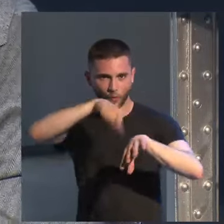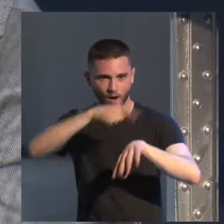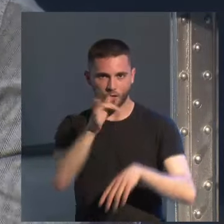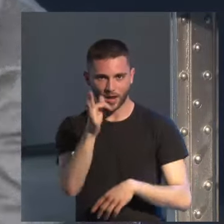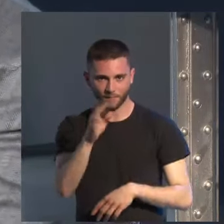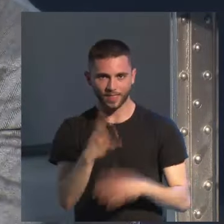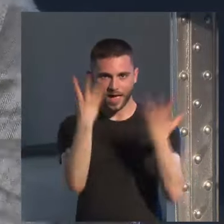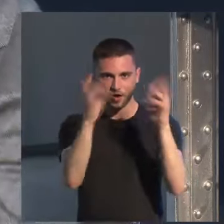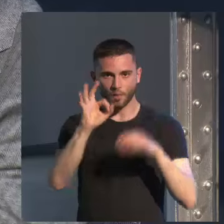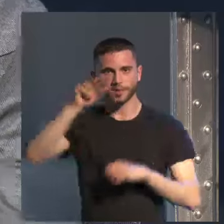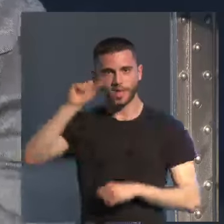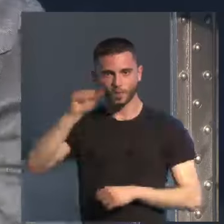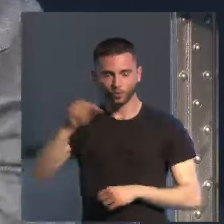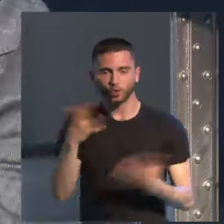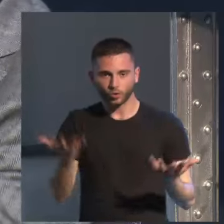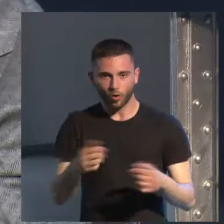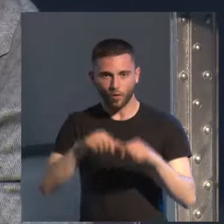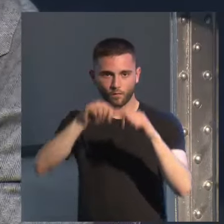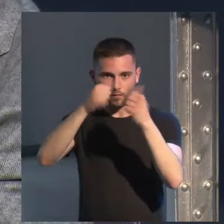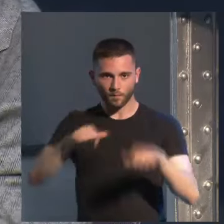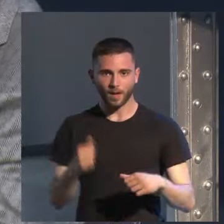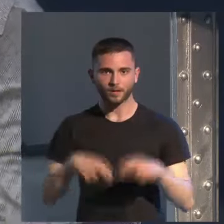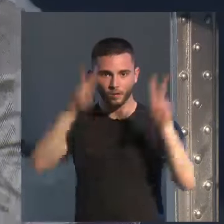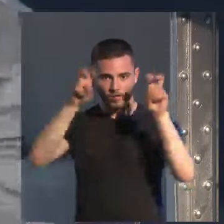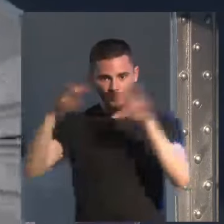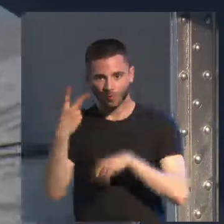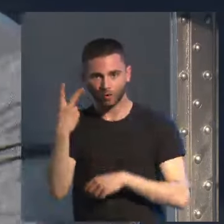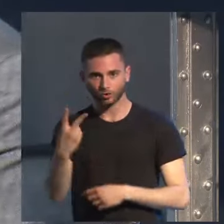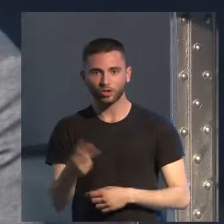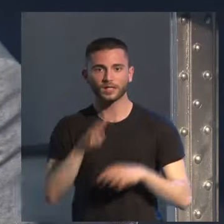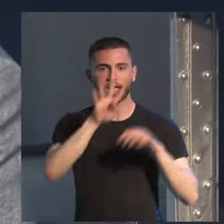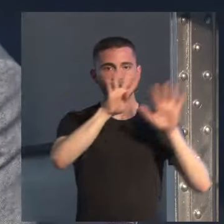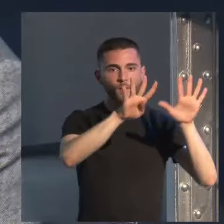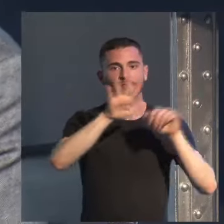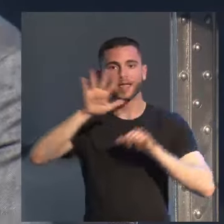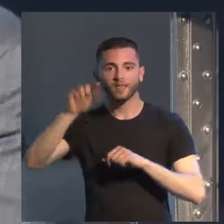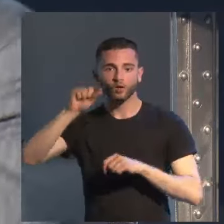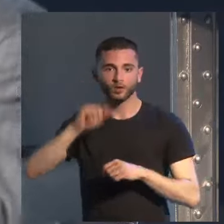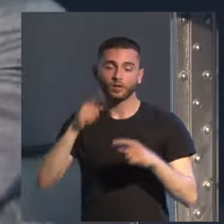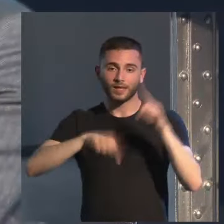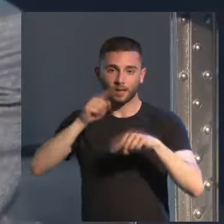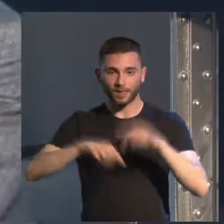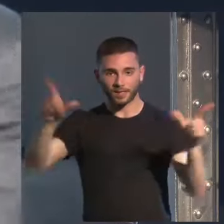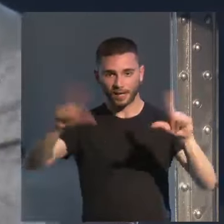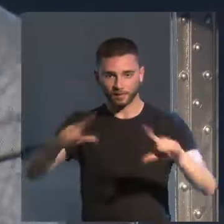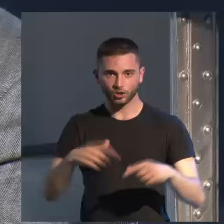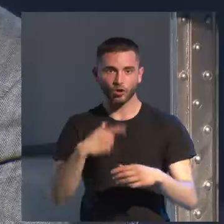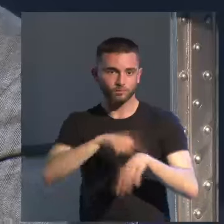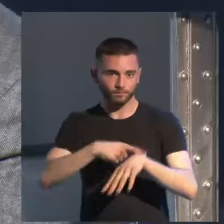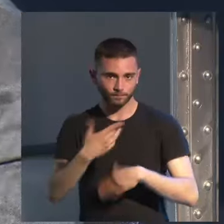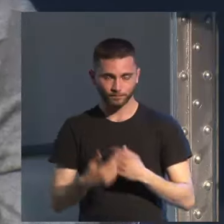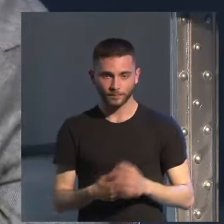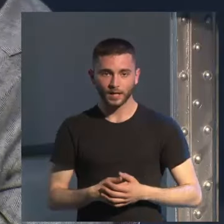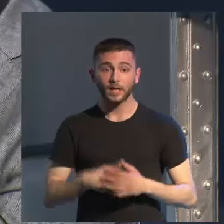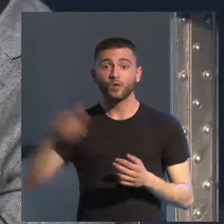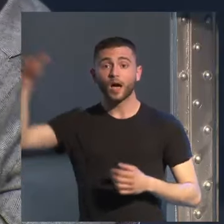90 minutos o en un formato de dos capítulos de 45 dependiendo de las programaciones de la televisión y una película que se va a estrenar en